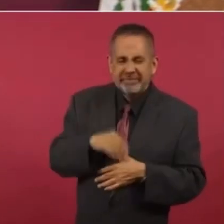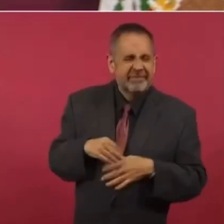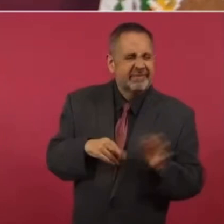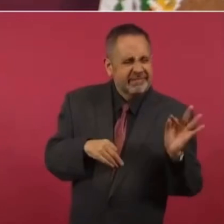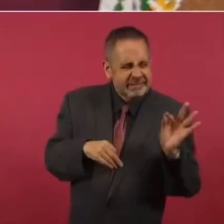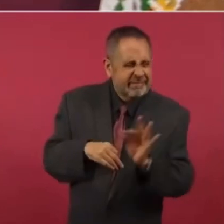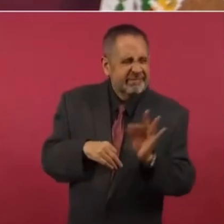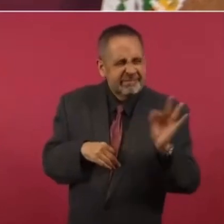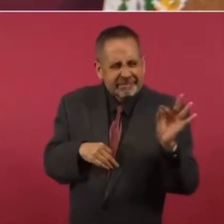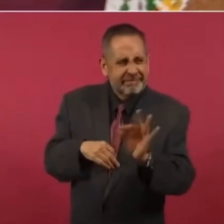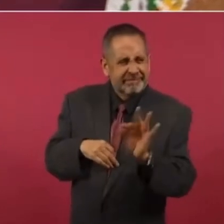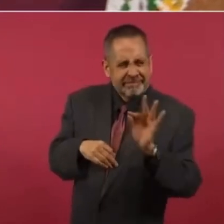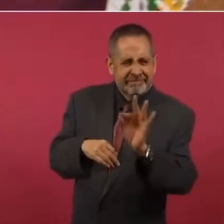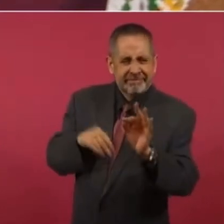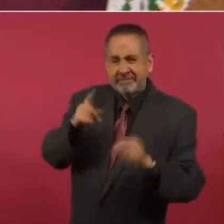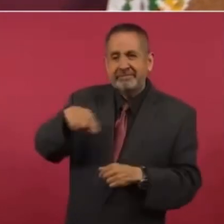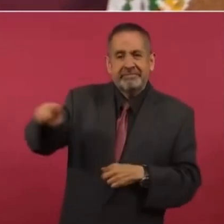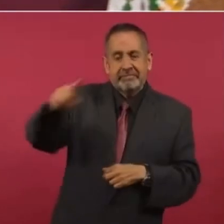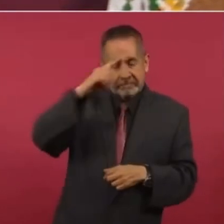miedo a la gente.